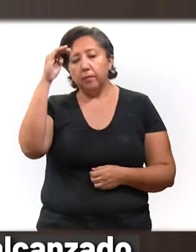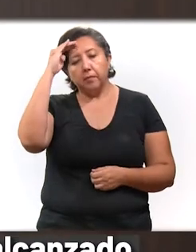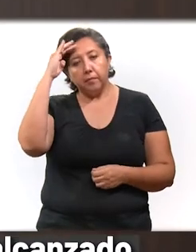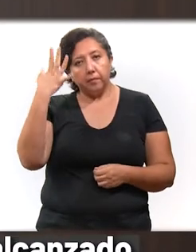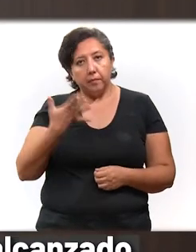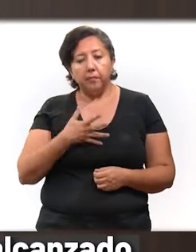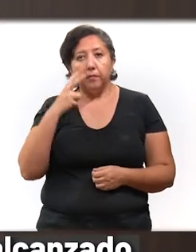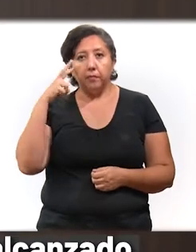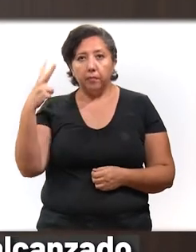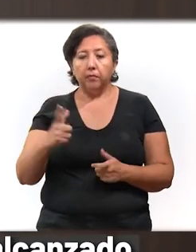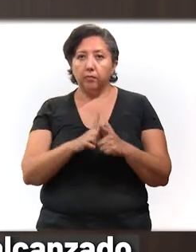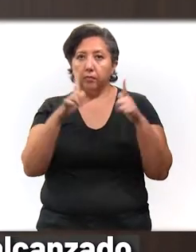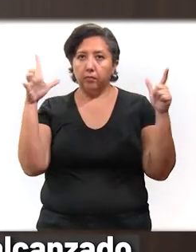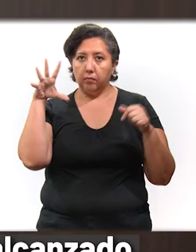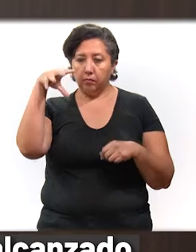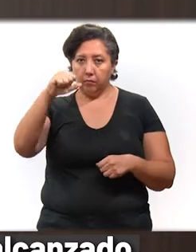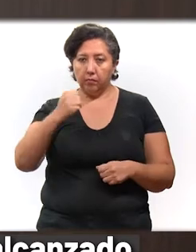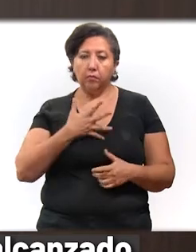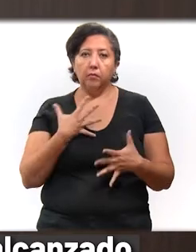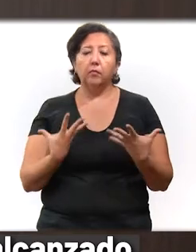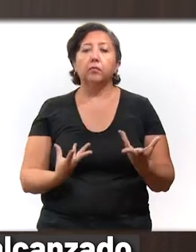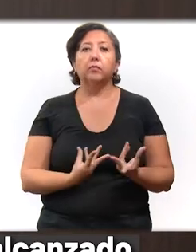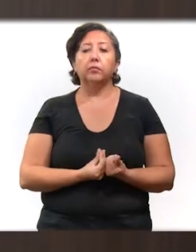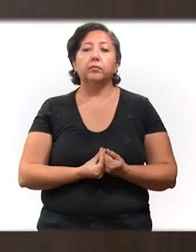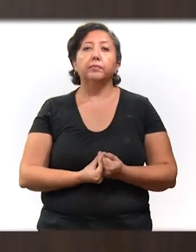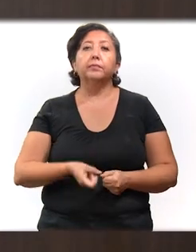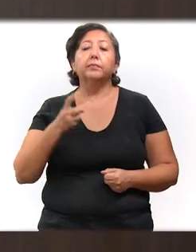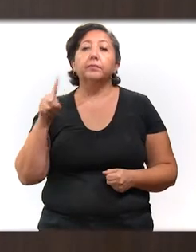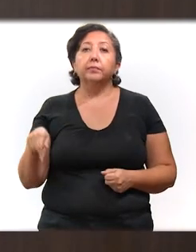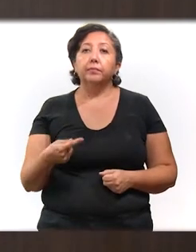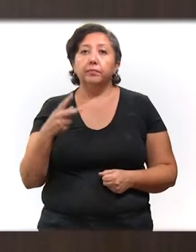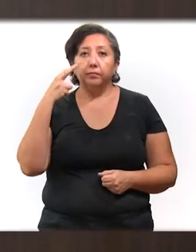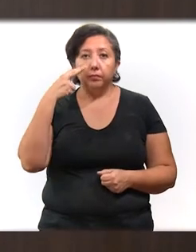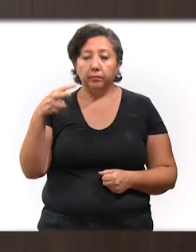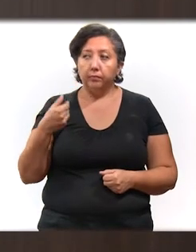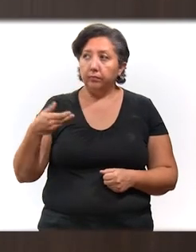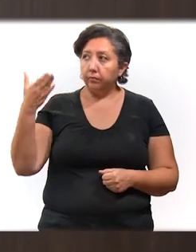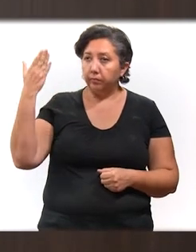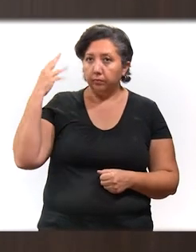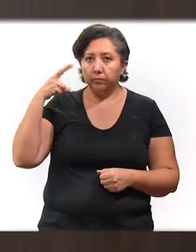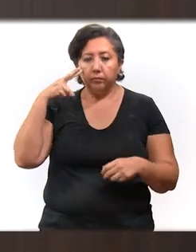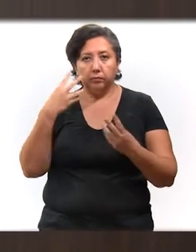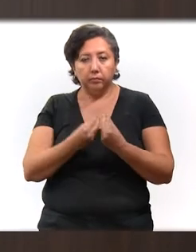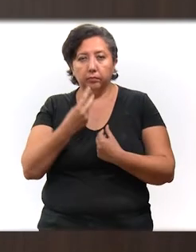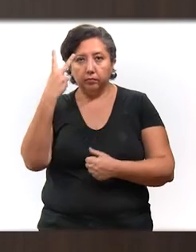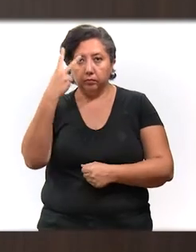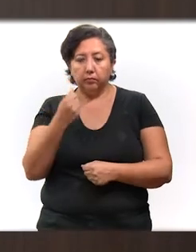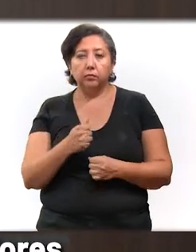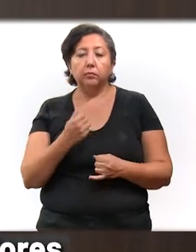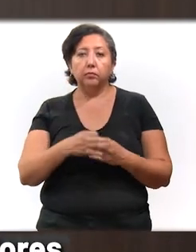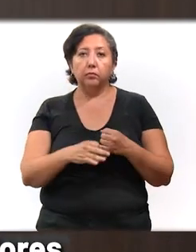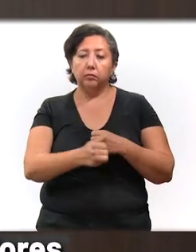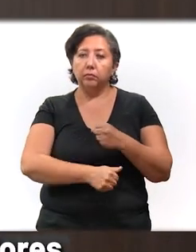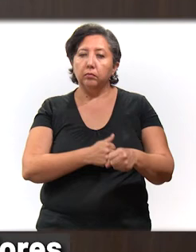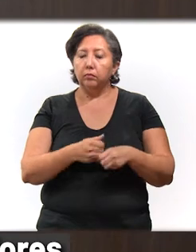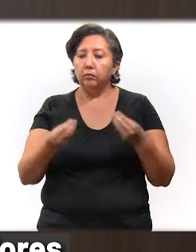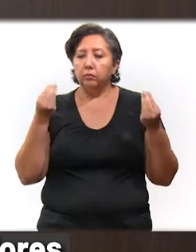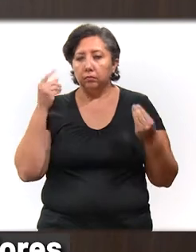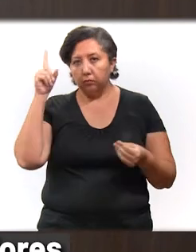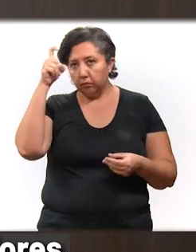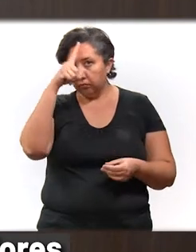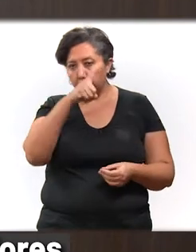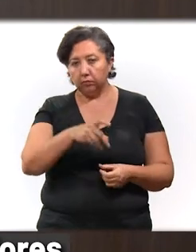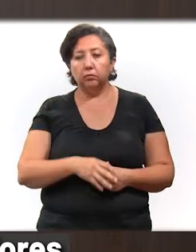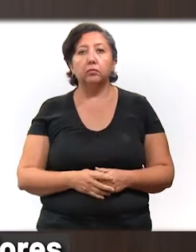reflexionar y a contemplar los grandes logros que hemos alcanzado. Y es que si volteamos hacia atrás, vemos que estos dos últimos años han sido sumamente